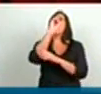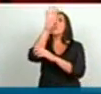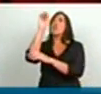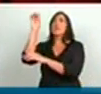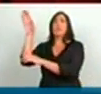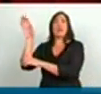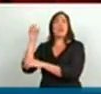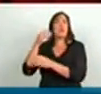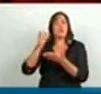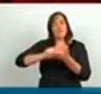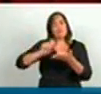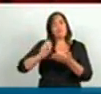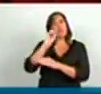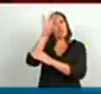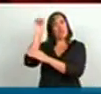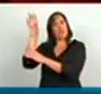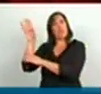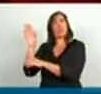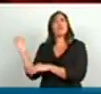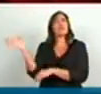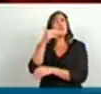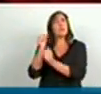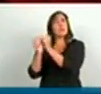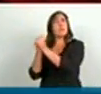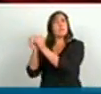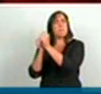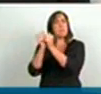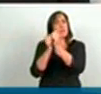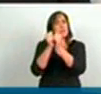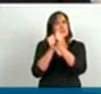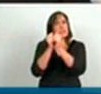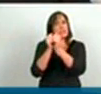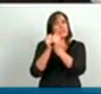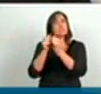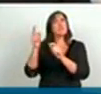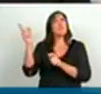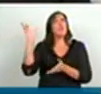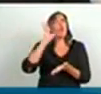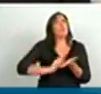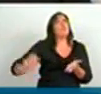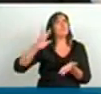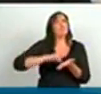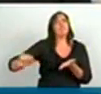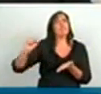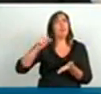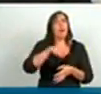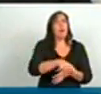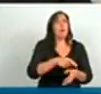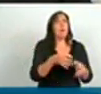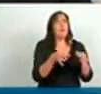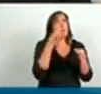de todas las empresas que están depredando nuestros recursos en Malvinas,